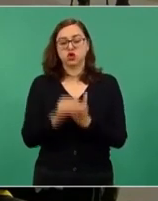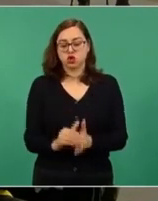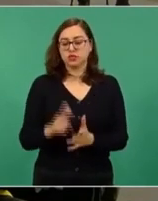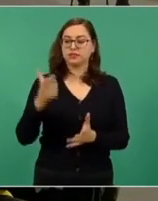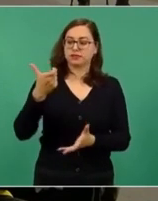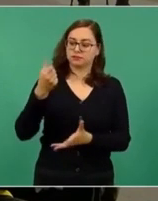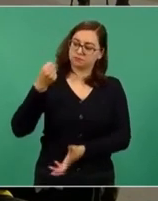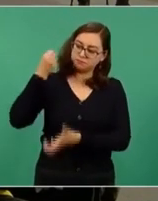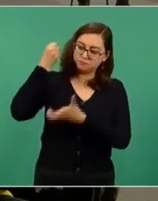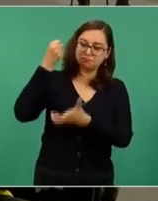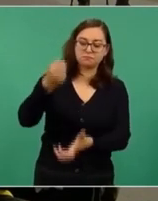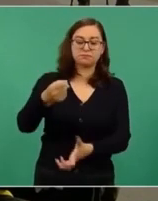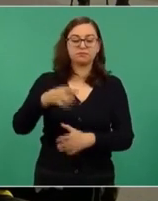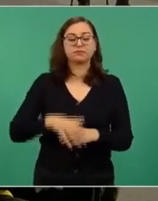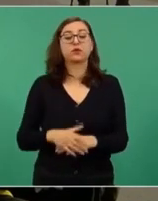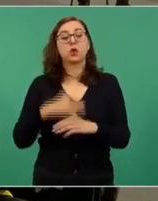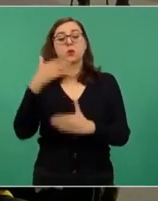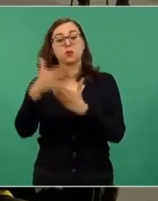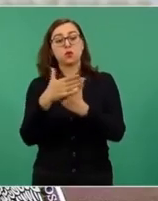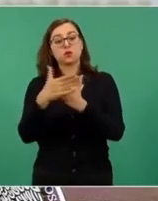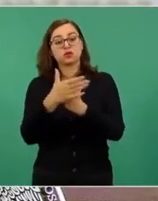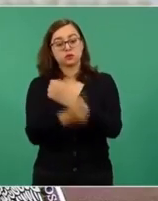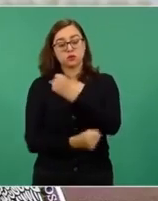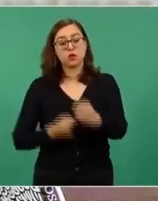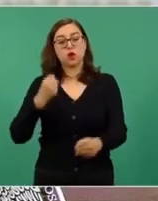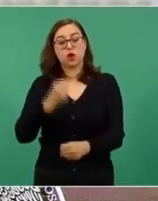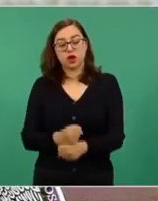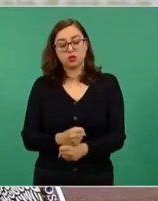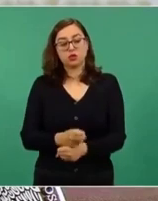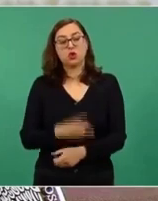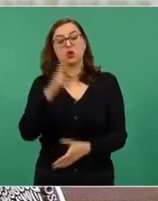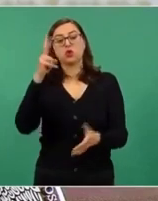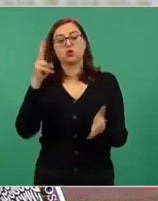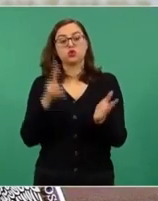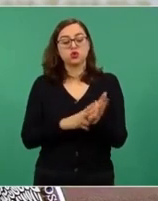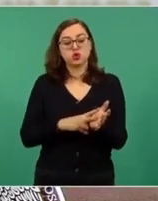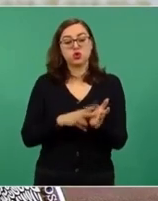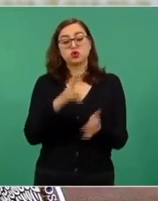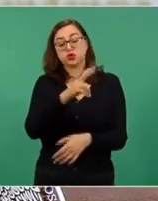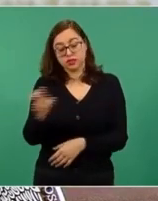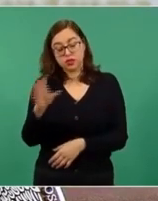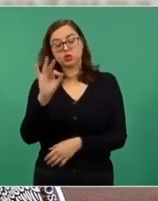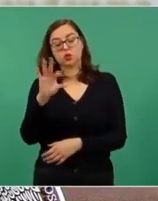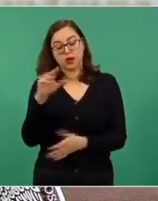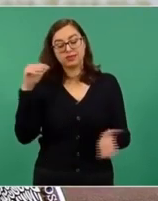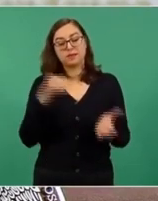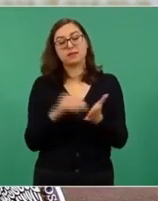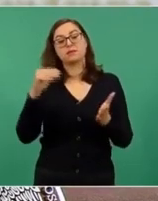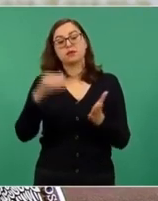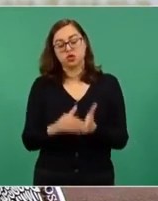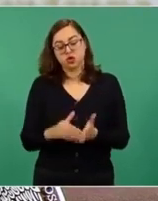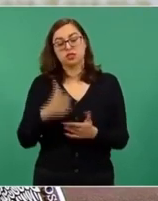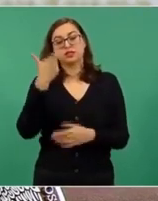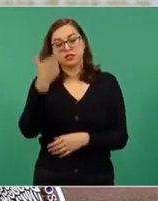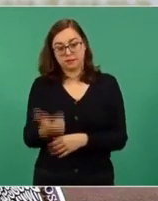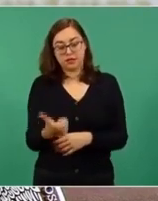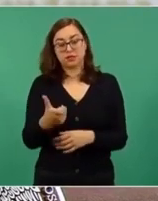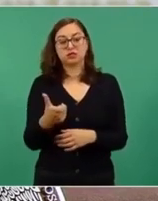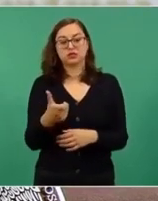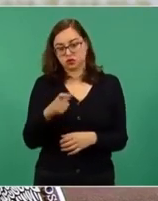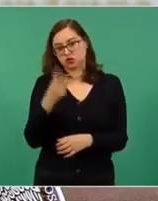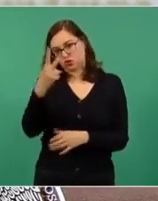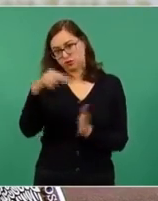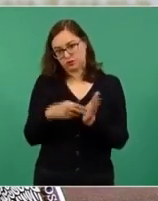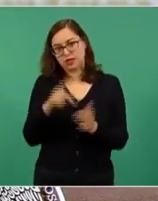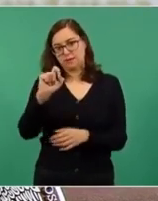proyección para los siguientes años son doscientos cuarenta mil millones de pesos para el dos mil veintidós, ya está enviado